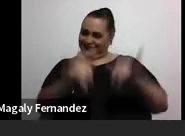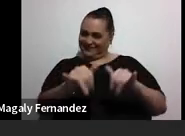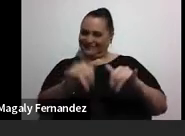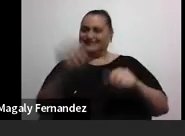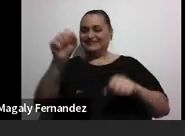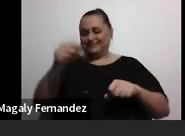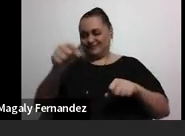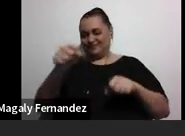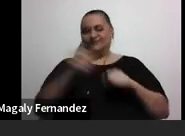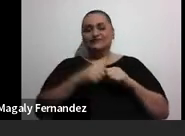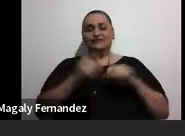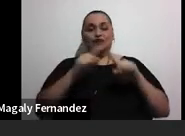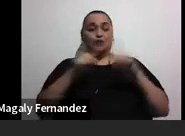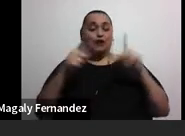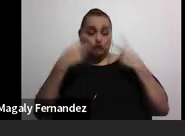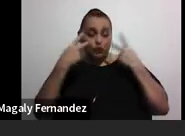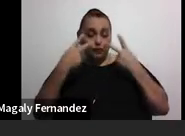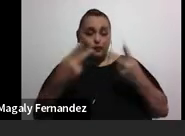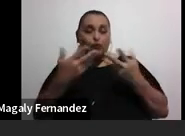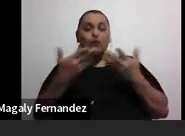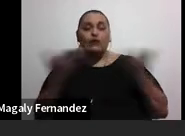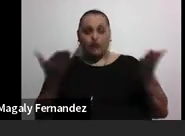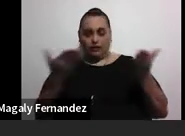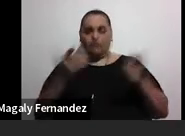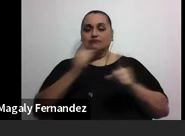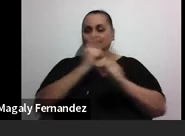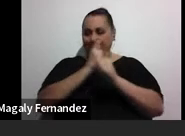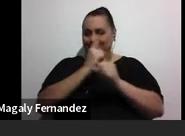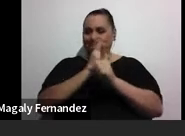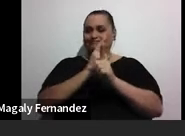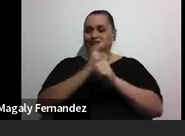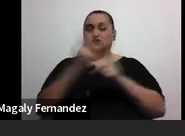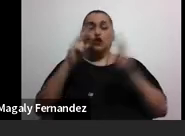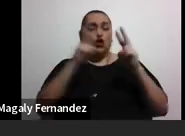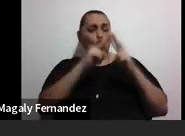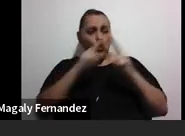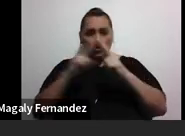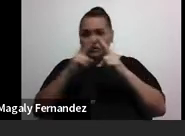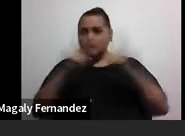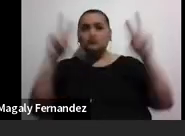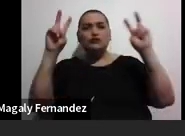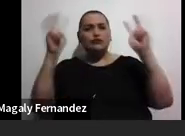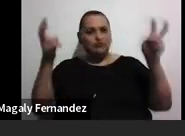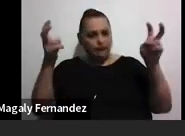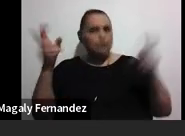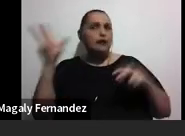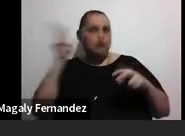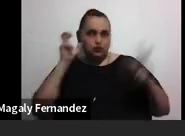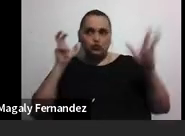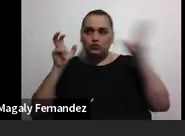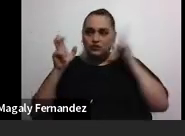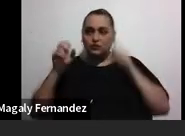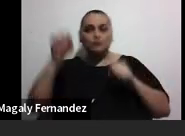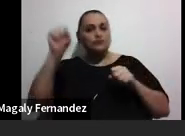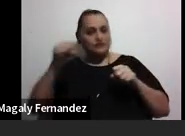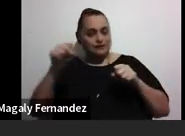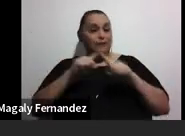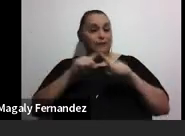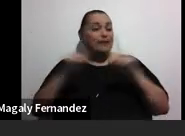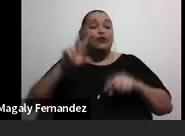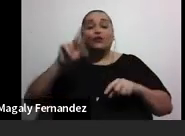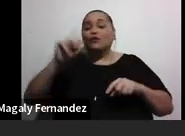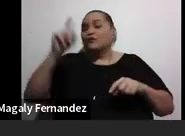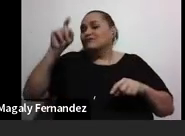Pero lo que voy notando es esto. Efectivamente, conocemos mucho este tema o lo hemos escuchado hablar. Pero no necesariamente